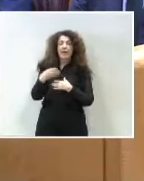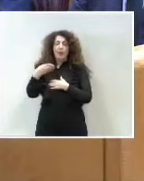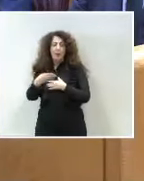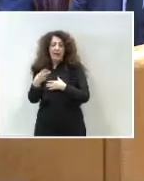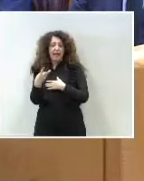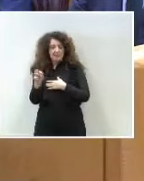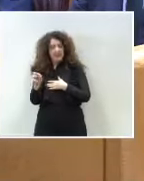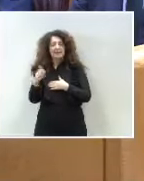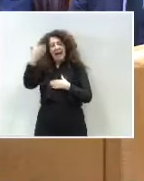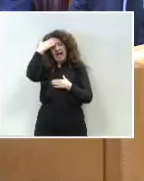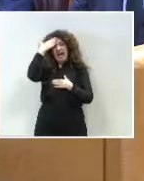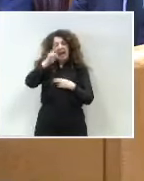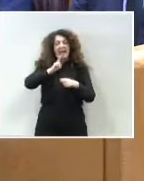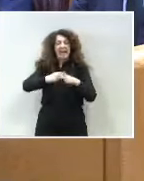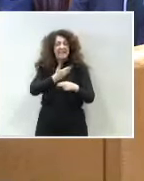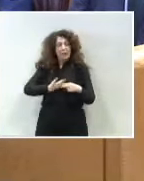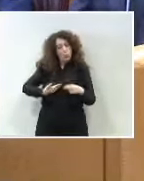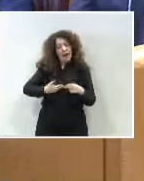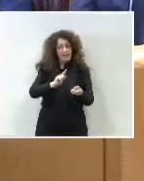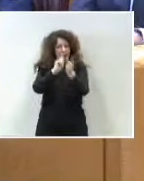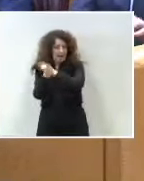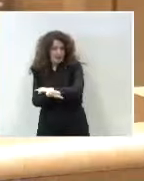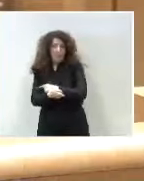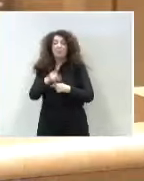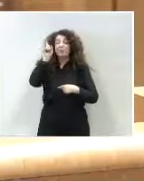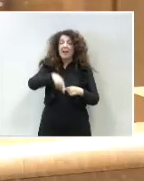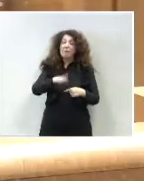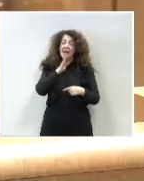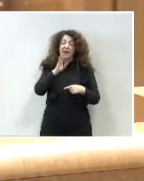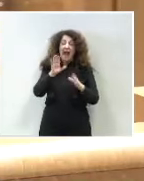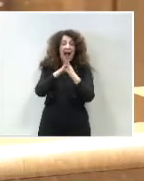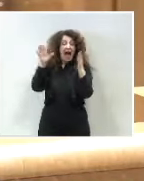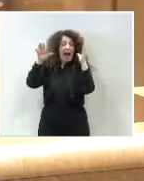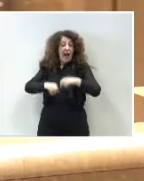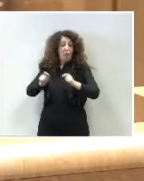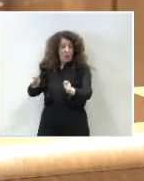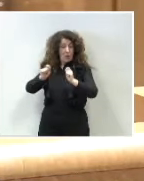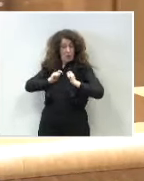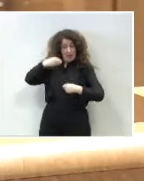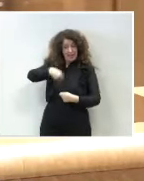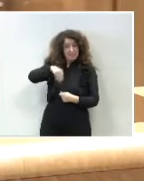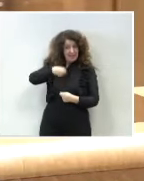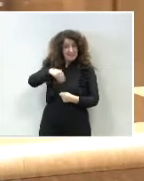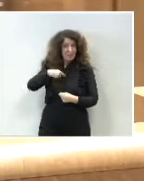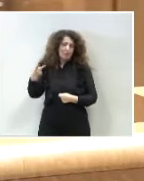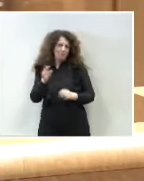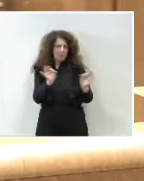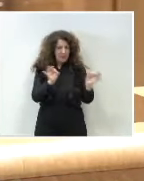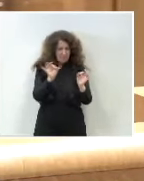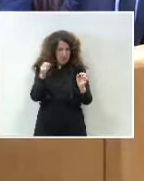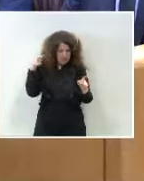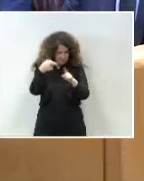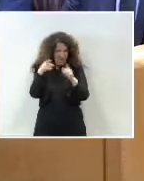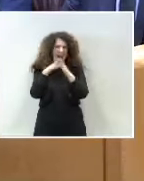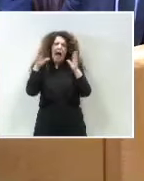trabajando en el cumplimiento de los compromisos de nuestro acuerdo de investidura, señoría, con acuerdos que creo que son muy relevantes, muy importantes para la